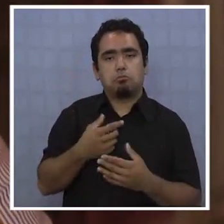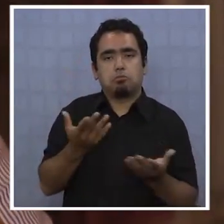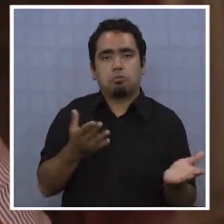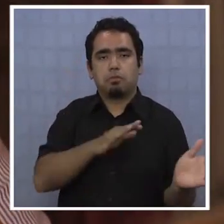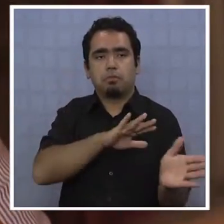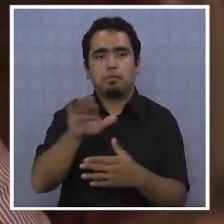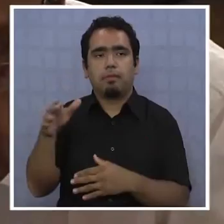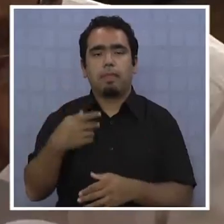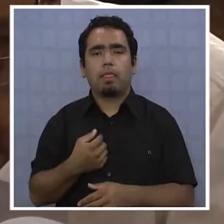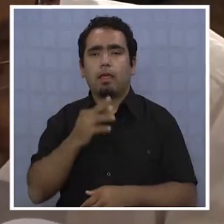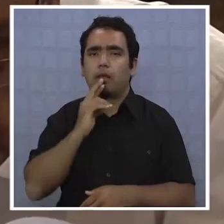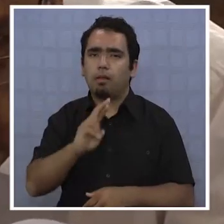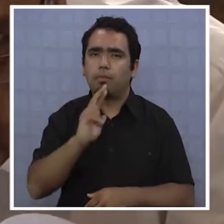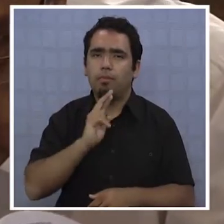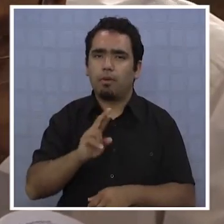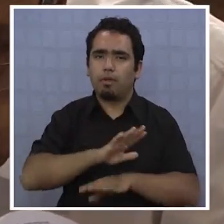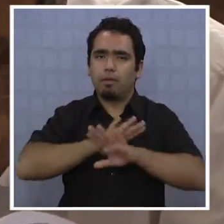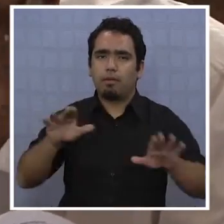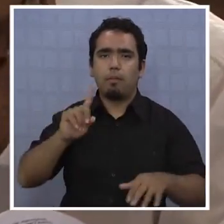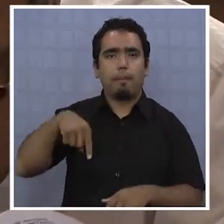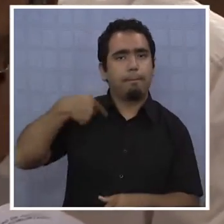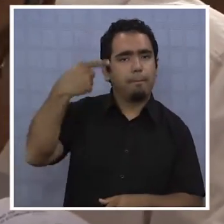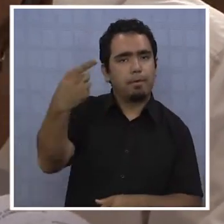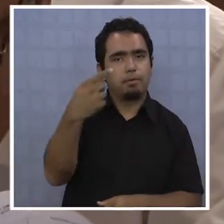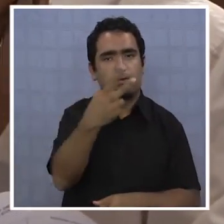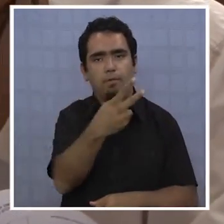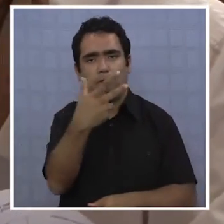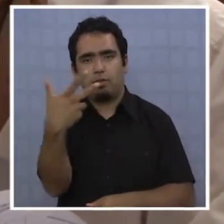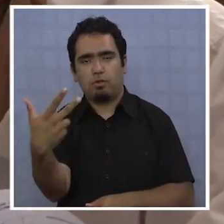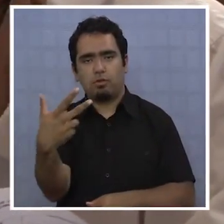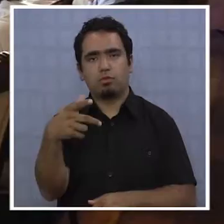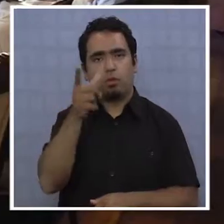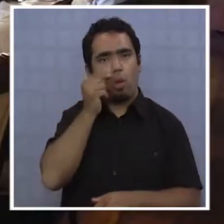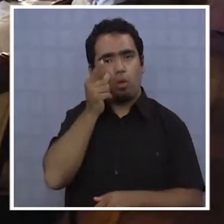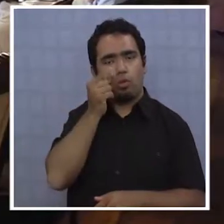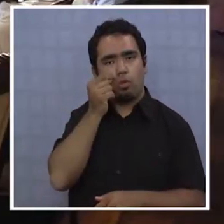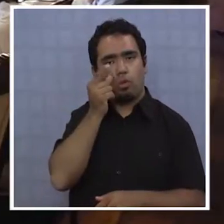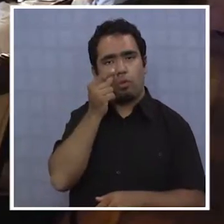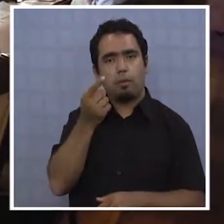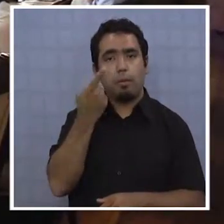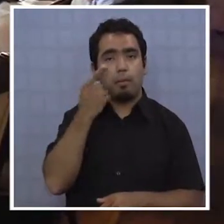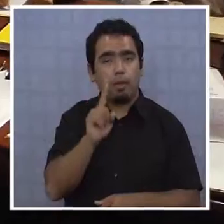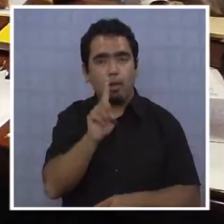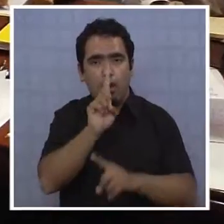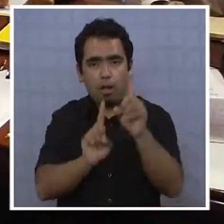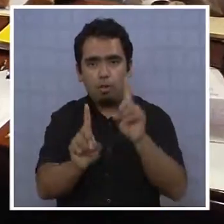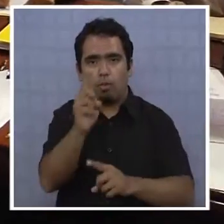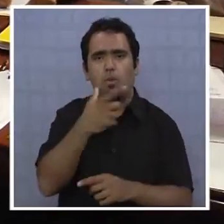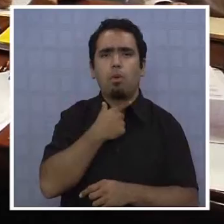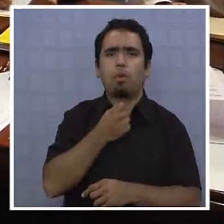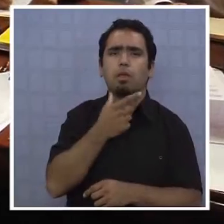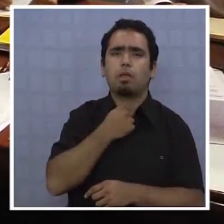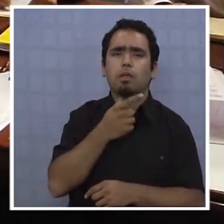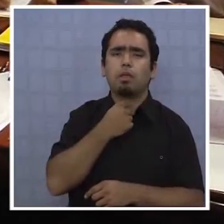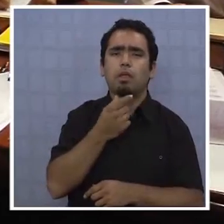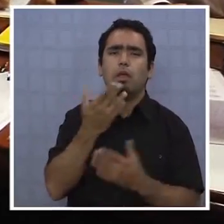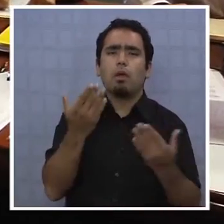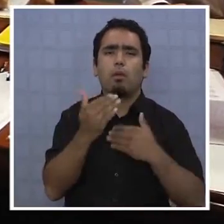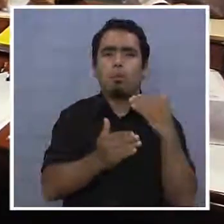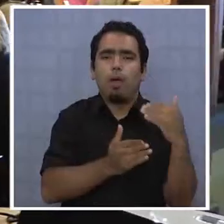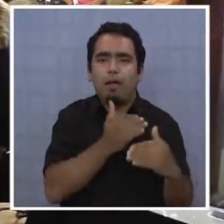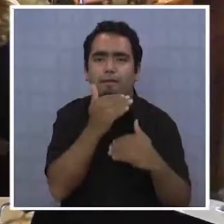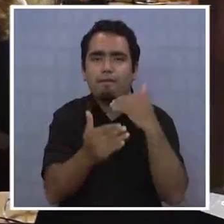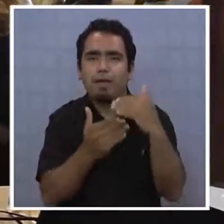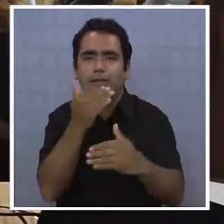mía por la coalición. Los resultados finalmente se sabrán el próximo 28 de octubre. Sin embargo, quienes deseen realmente ser